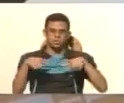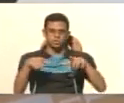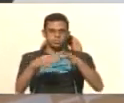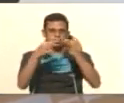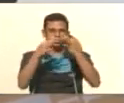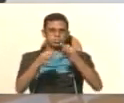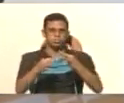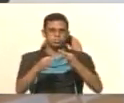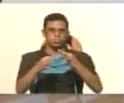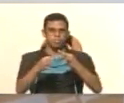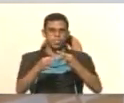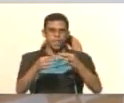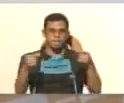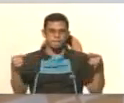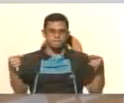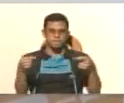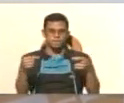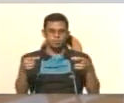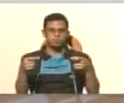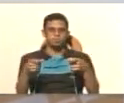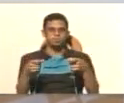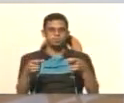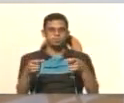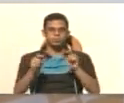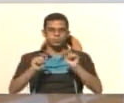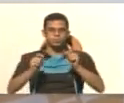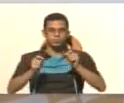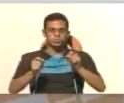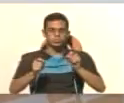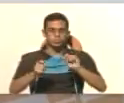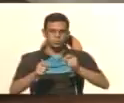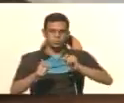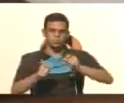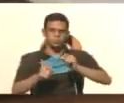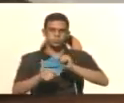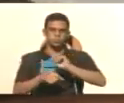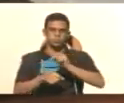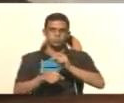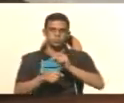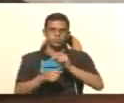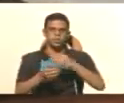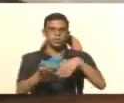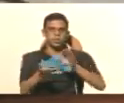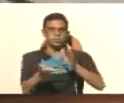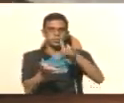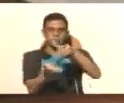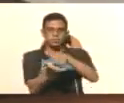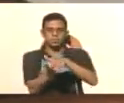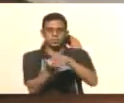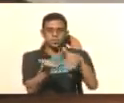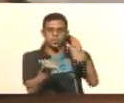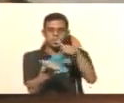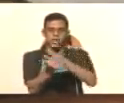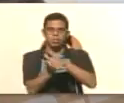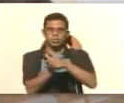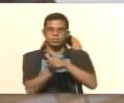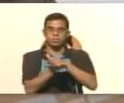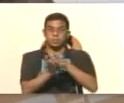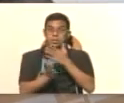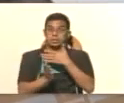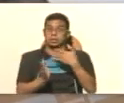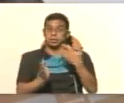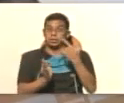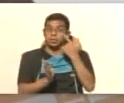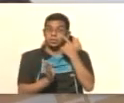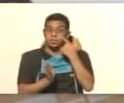la ajustamos en ambas pestañas alrededor y procedemos ahora a tapar nuevamente. Fíjense, quiero destacar algo, antes